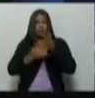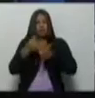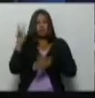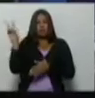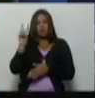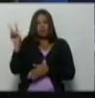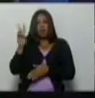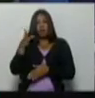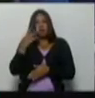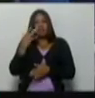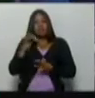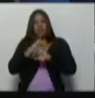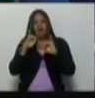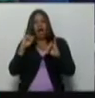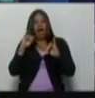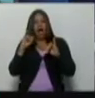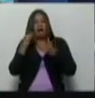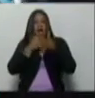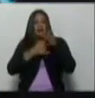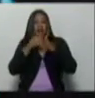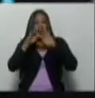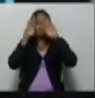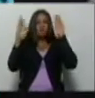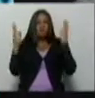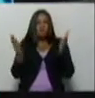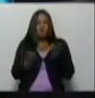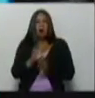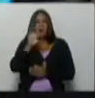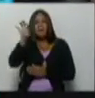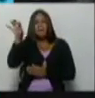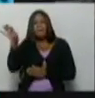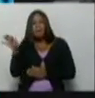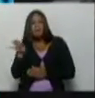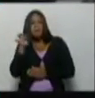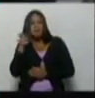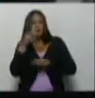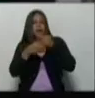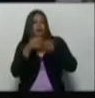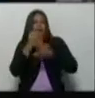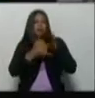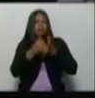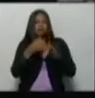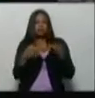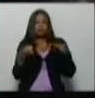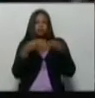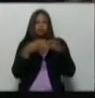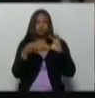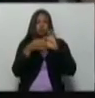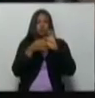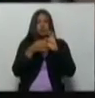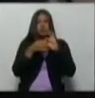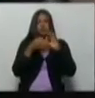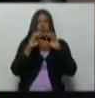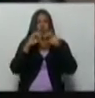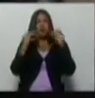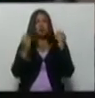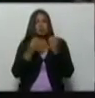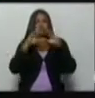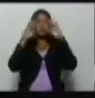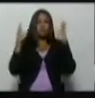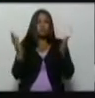que ya esté registrada a nivel mundial, las marcas son por países. Sin embargo, nosotros, por ser parte de la Organización Mundial de la Propiedad Intelectual,